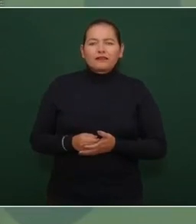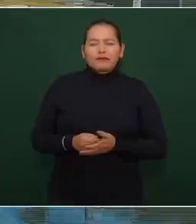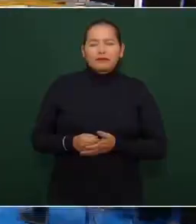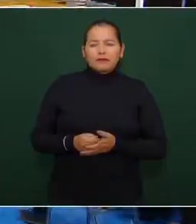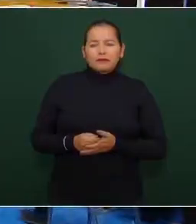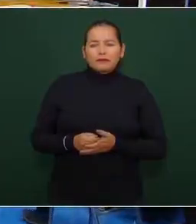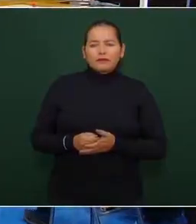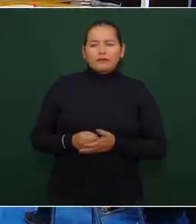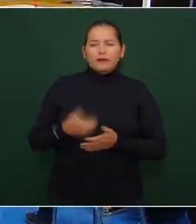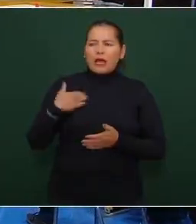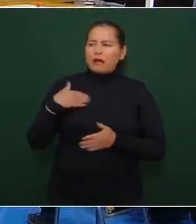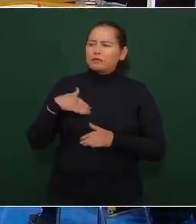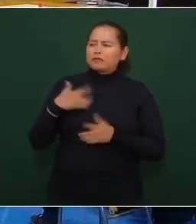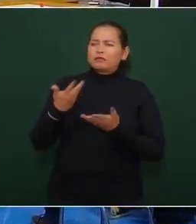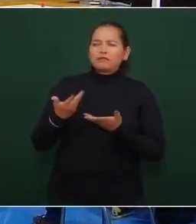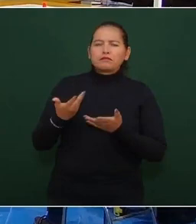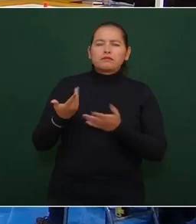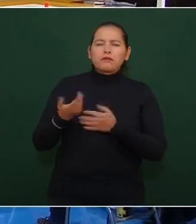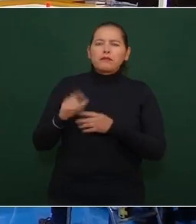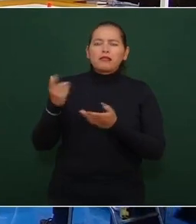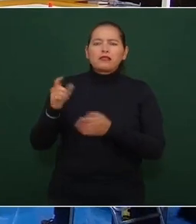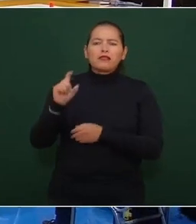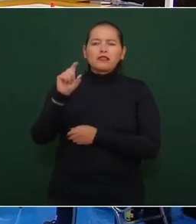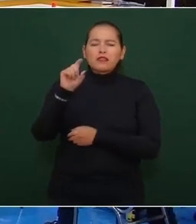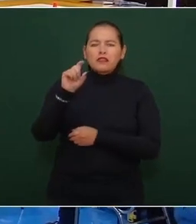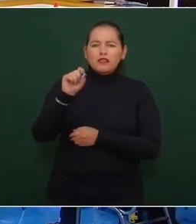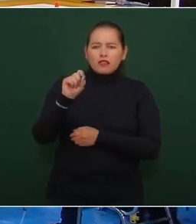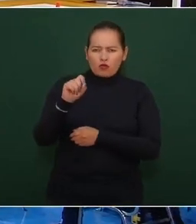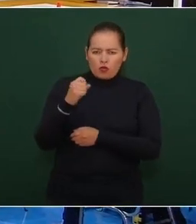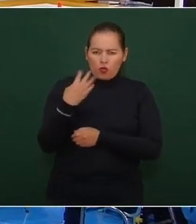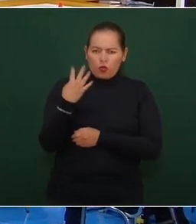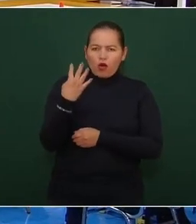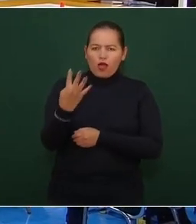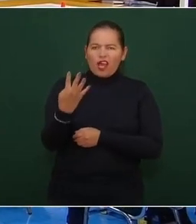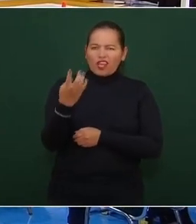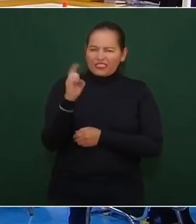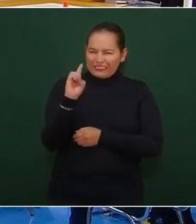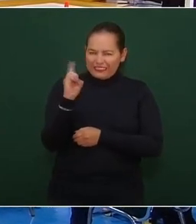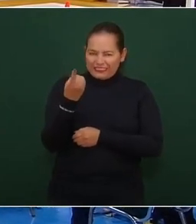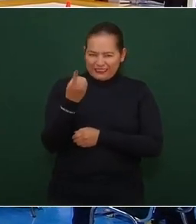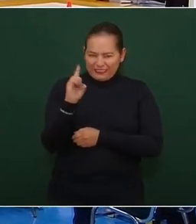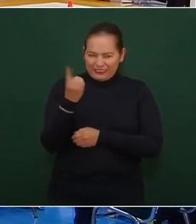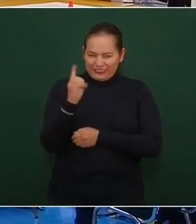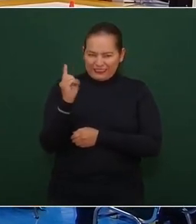pasamos el 24 de diciembre